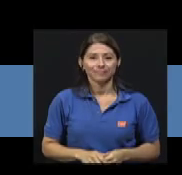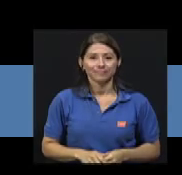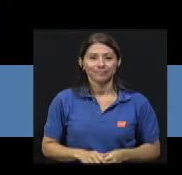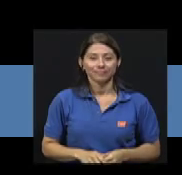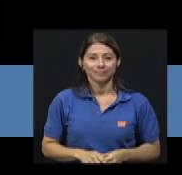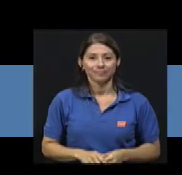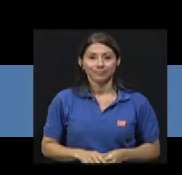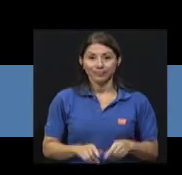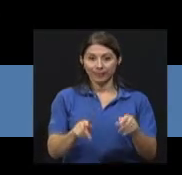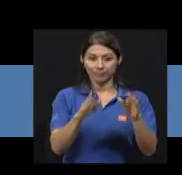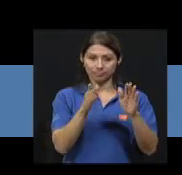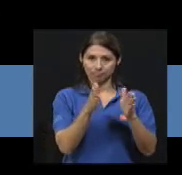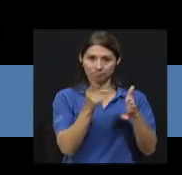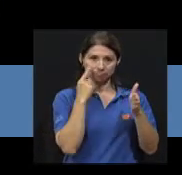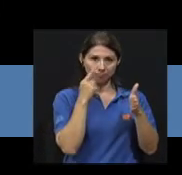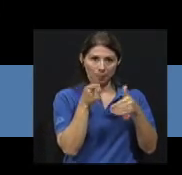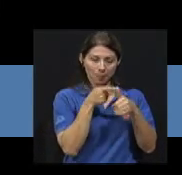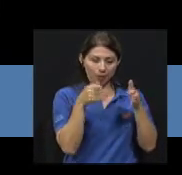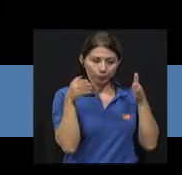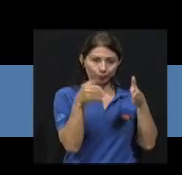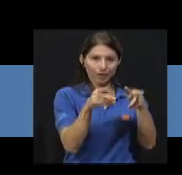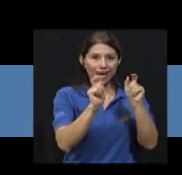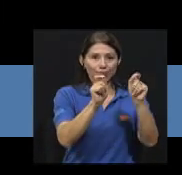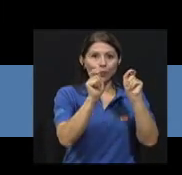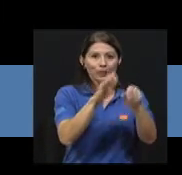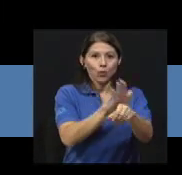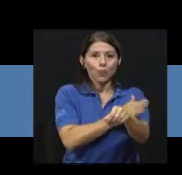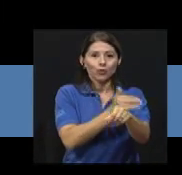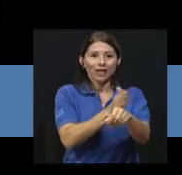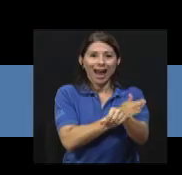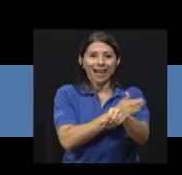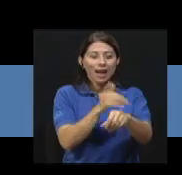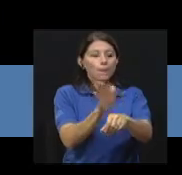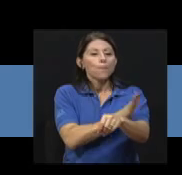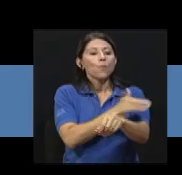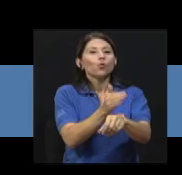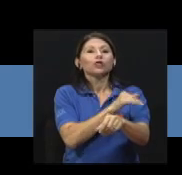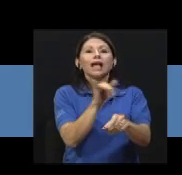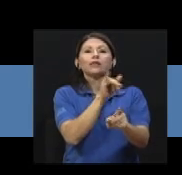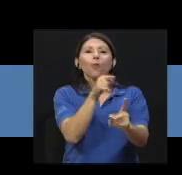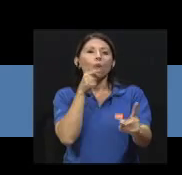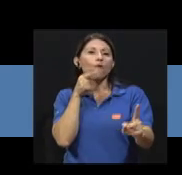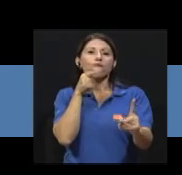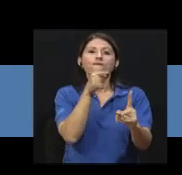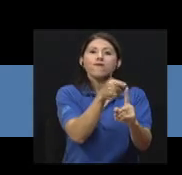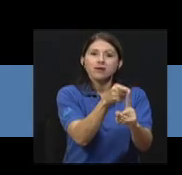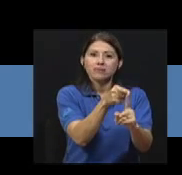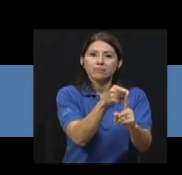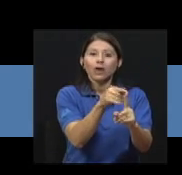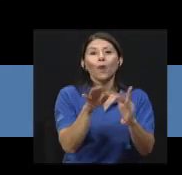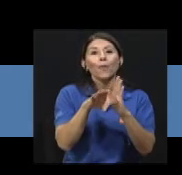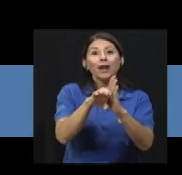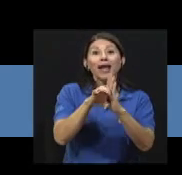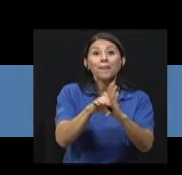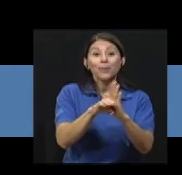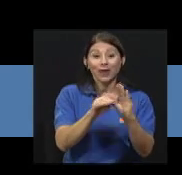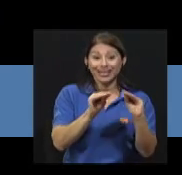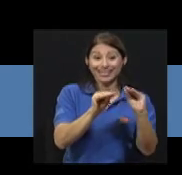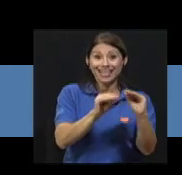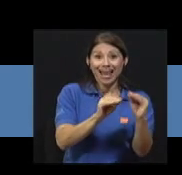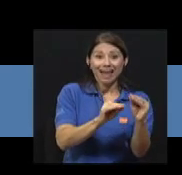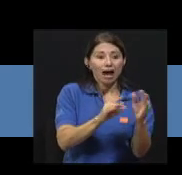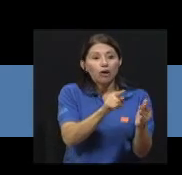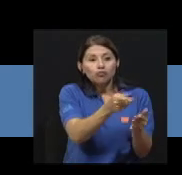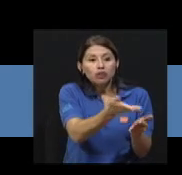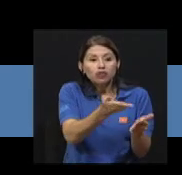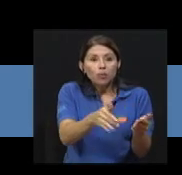educación musical, la música se usa como un fin en sí mismo, como enseñar a tocar un instrumento, mientras que en la musicoterapia, la